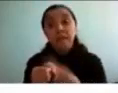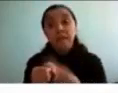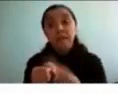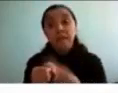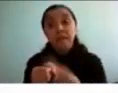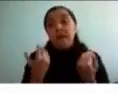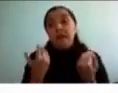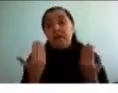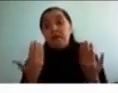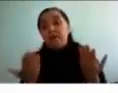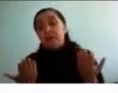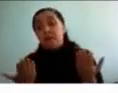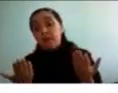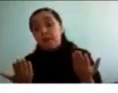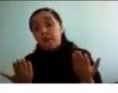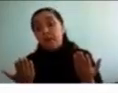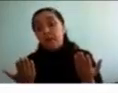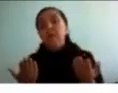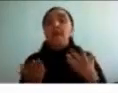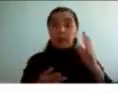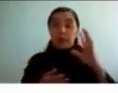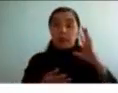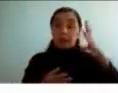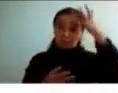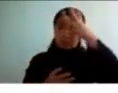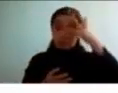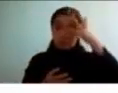las funciones del óvulo prefrontal.